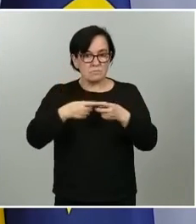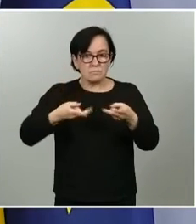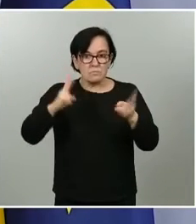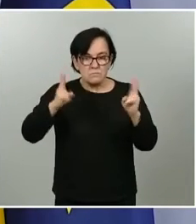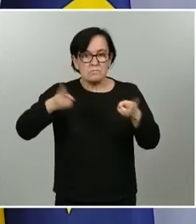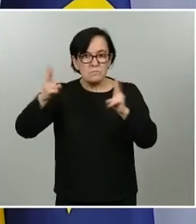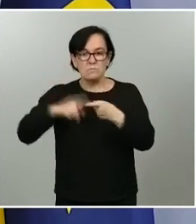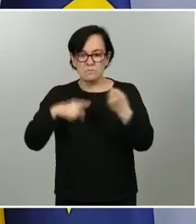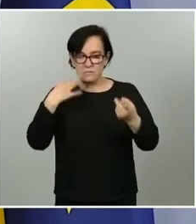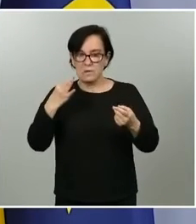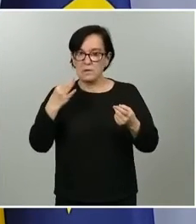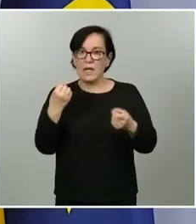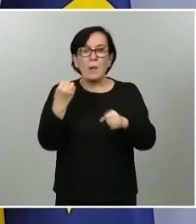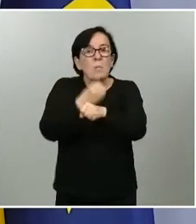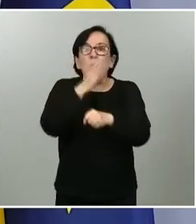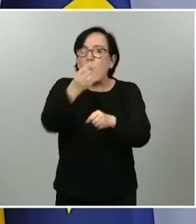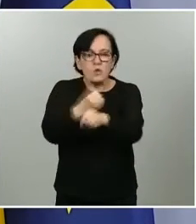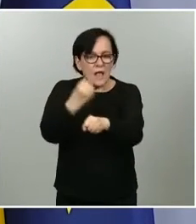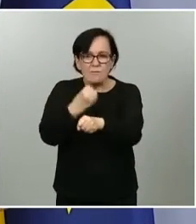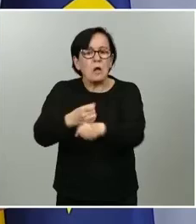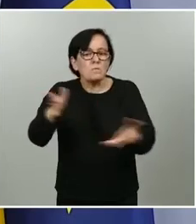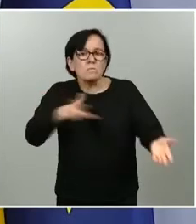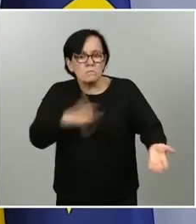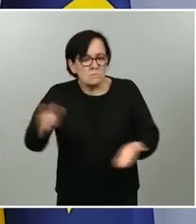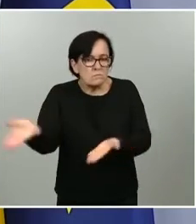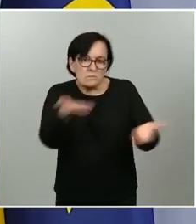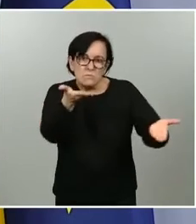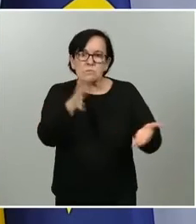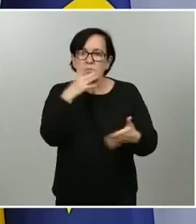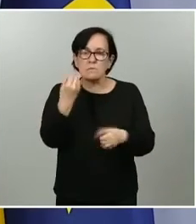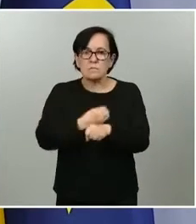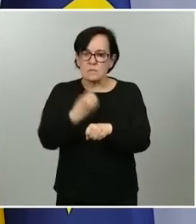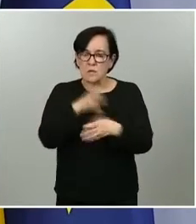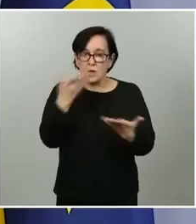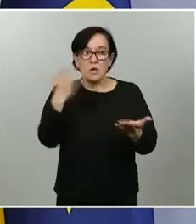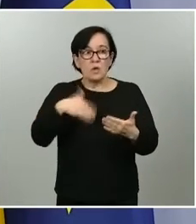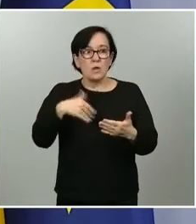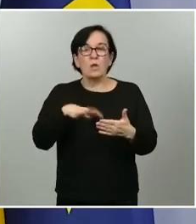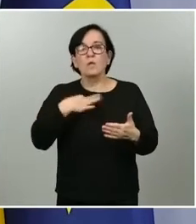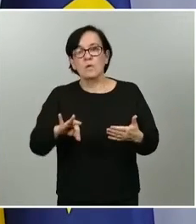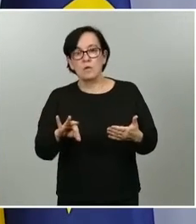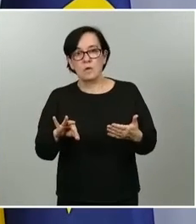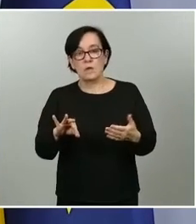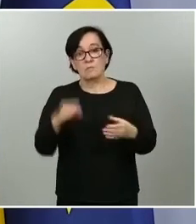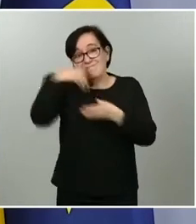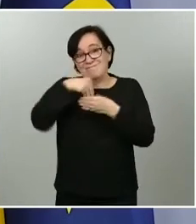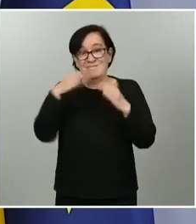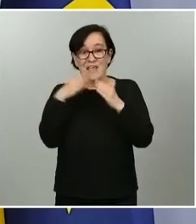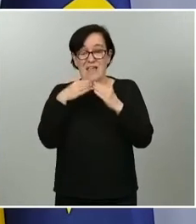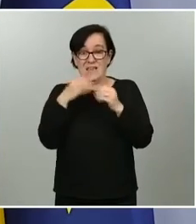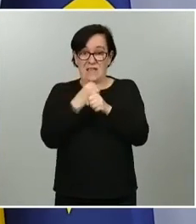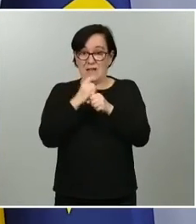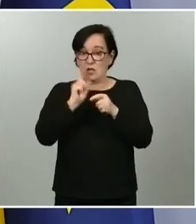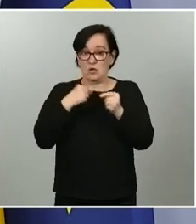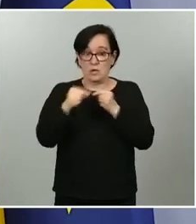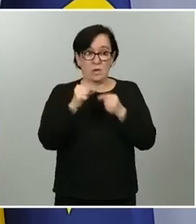una movilidad laboral ésta ha sido consentida y permitida siempre y cuando no fuera posible el teletrabajo por tanto eso sigue vigente ahora